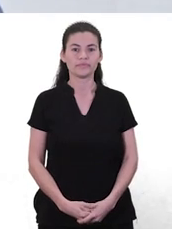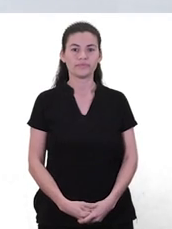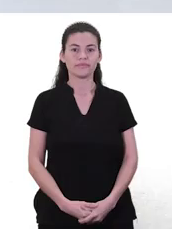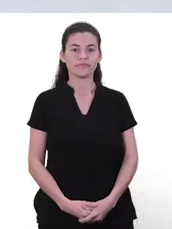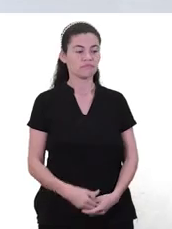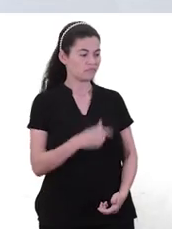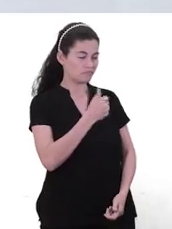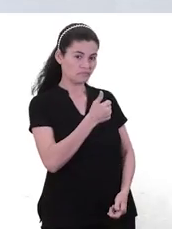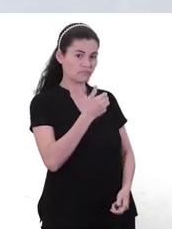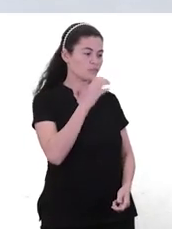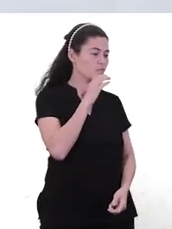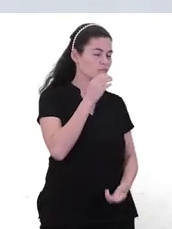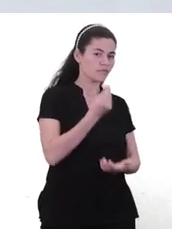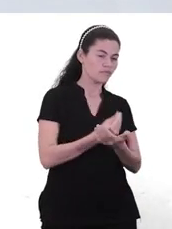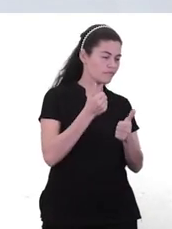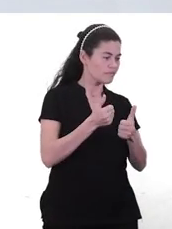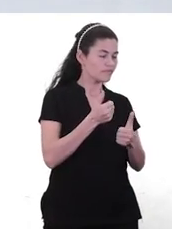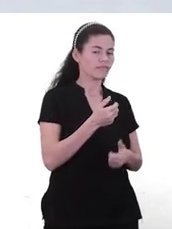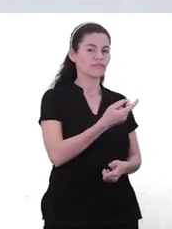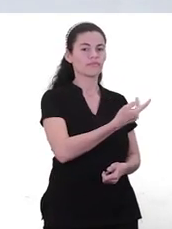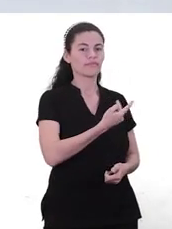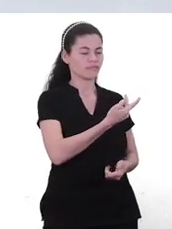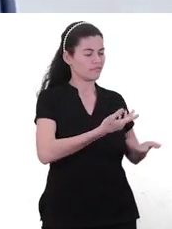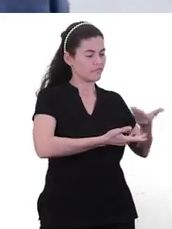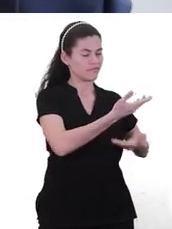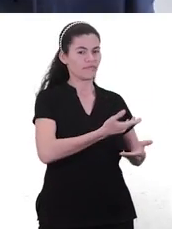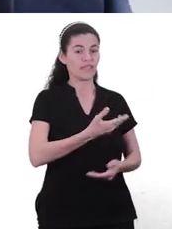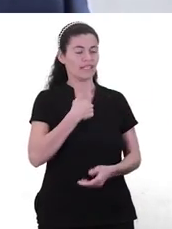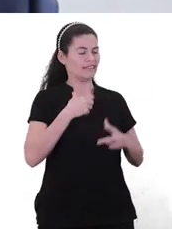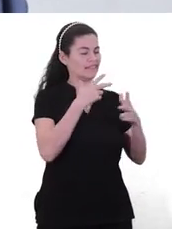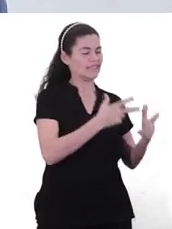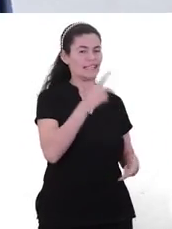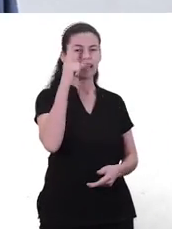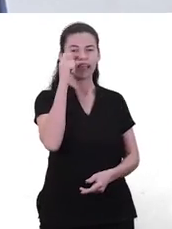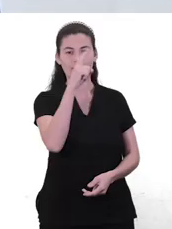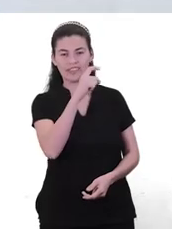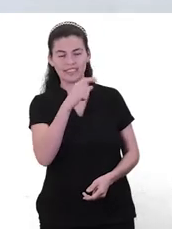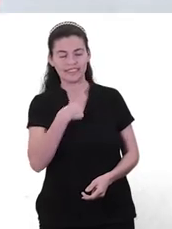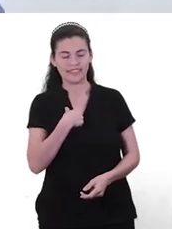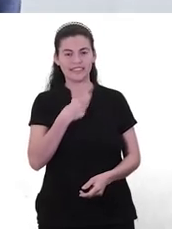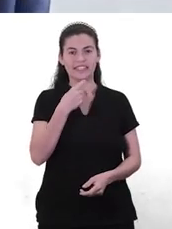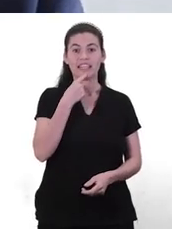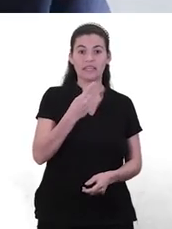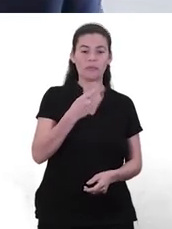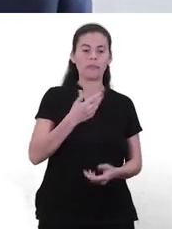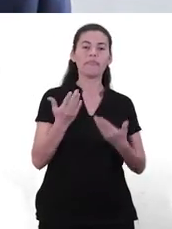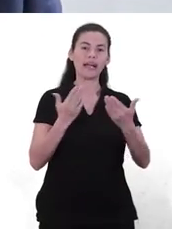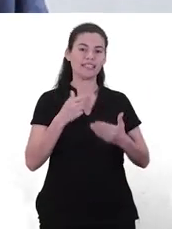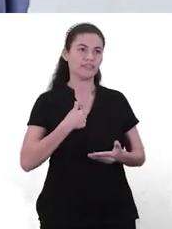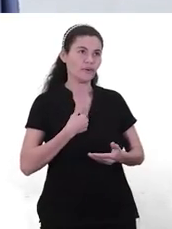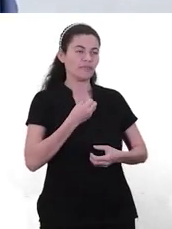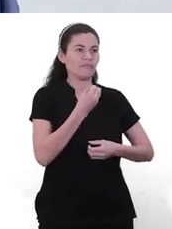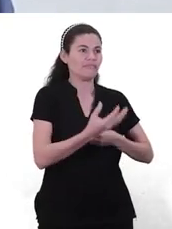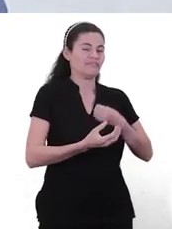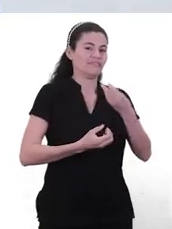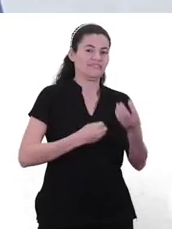Bueno, Livia, ¿cómo estás? Bien. ¿Por qué digo que es difícil? Se me quedó grabado y siempre hablo yo de mi... Al final parece que este es un consultorio mío de mis